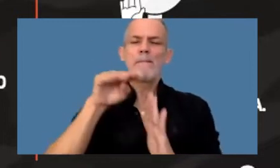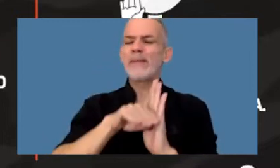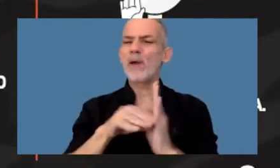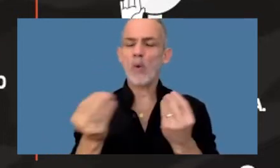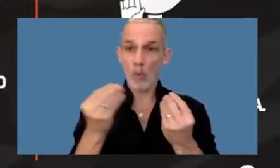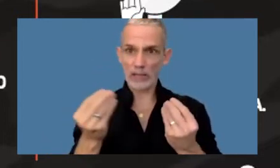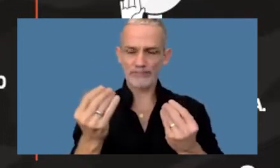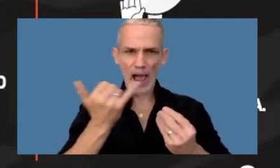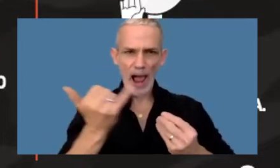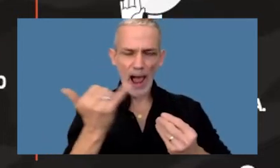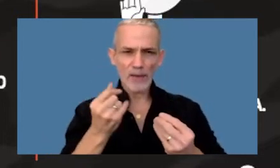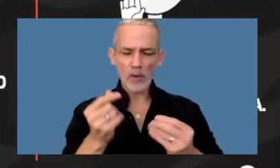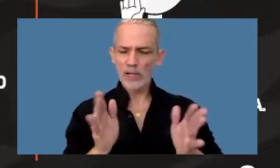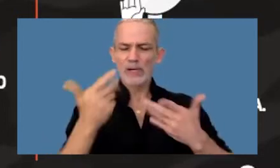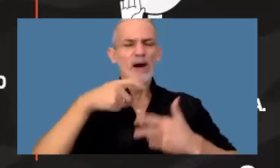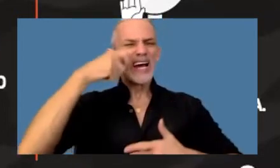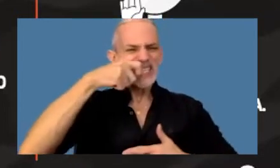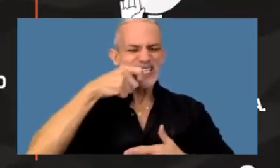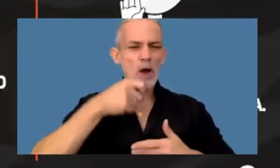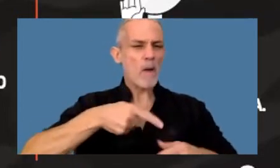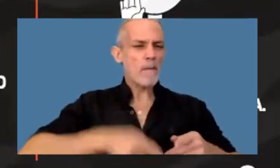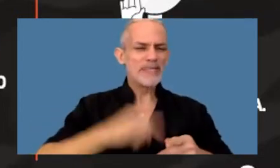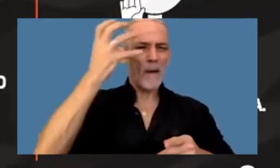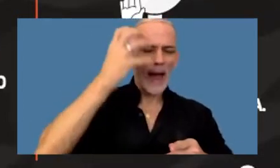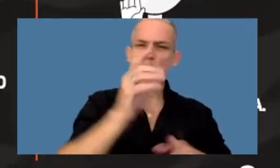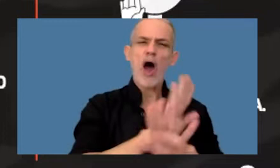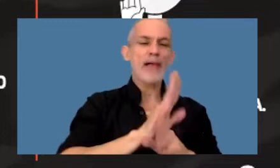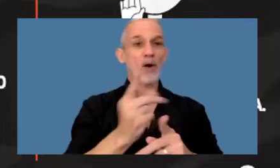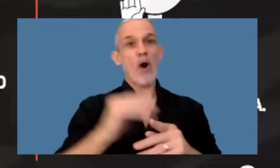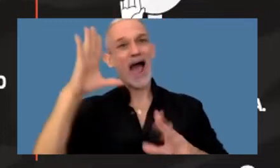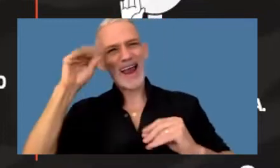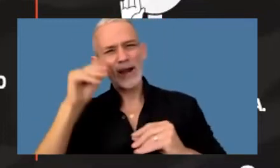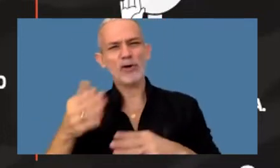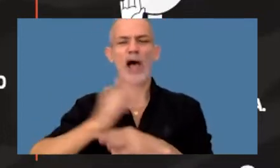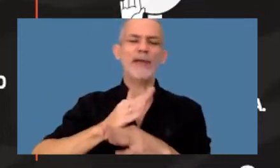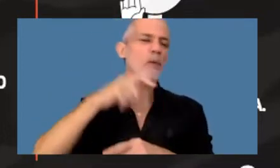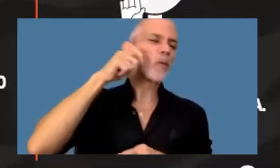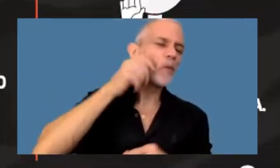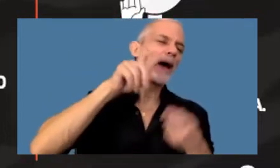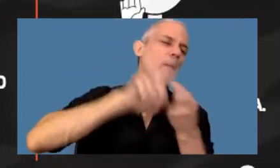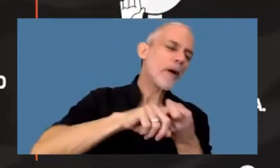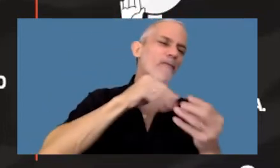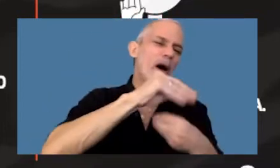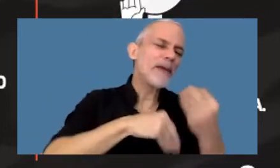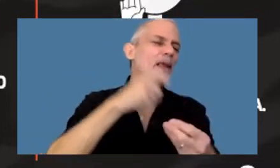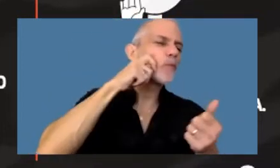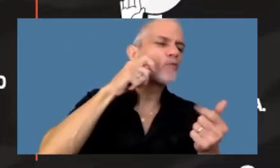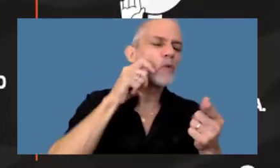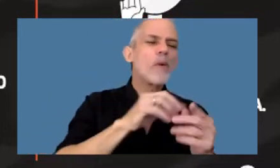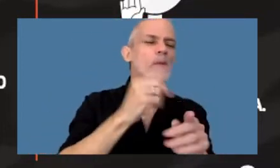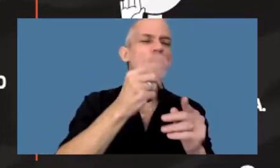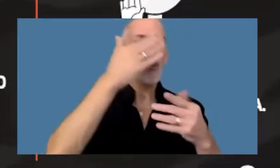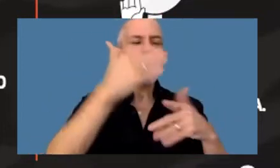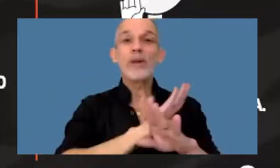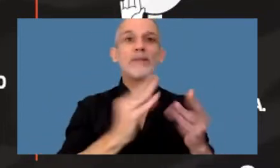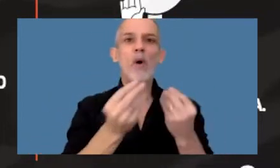hacen cuando se levantan antes de lavarse los dientes y hacer pis y antes de irse a dormir a la noche y darle un beso a su familia a su